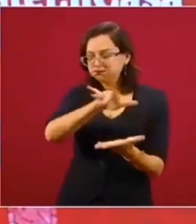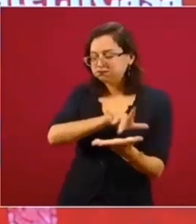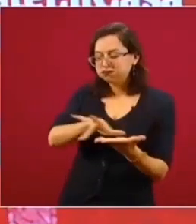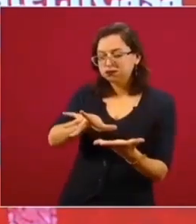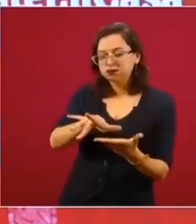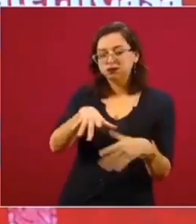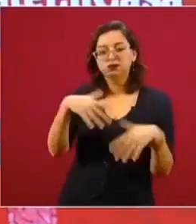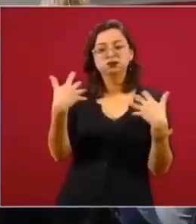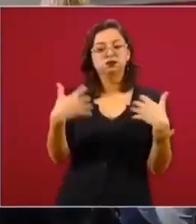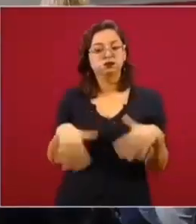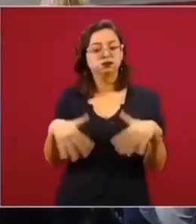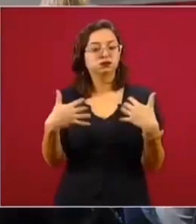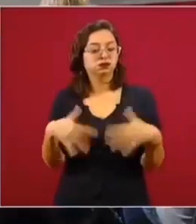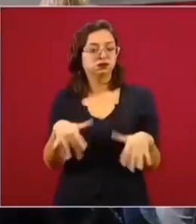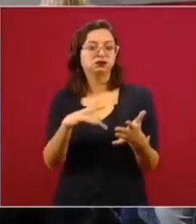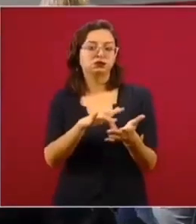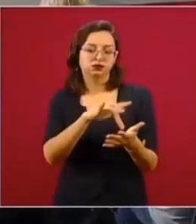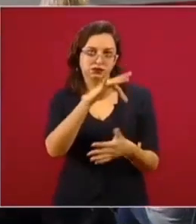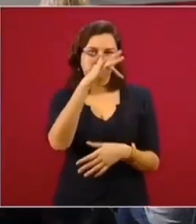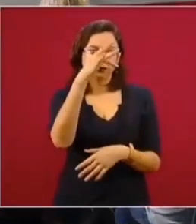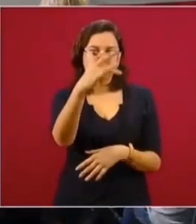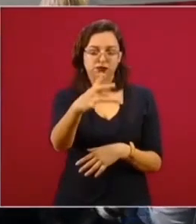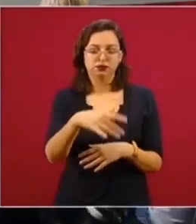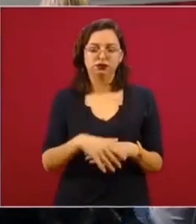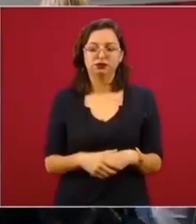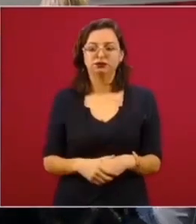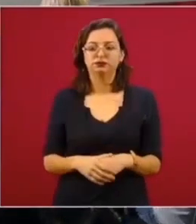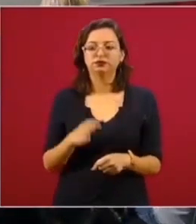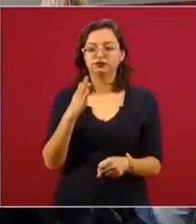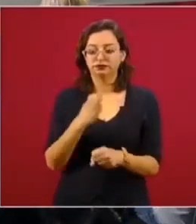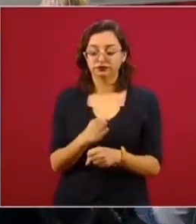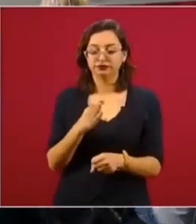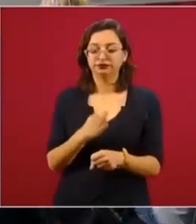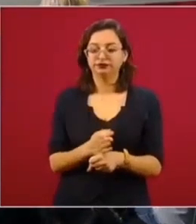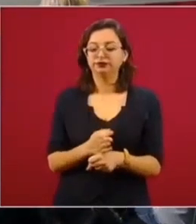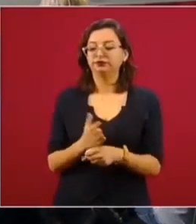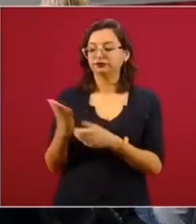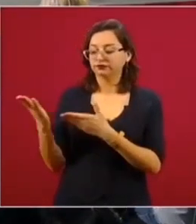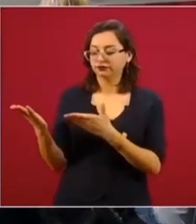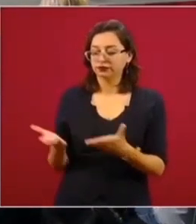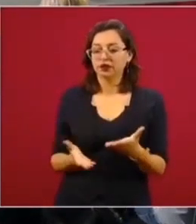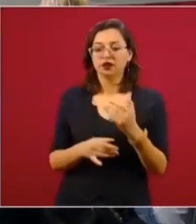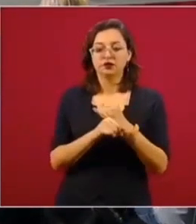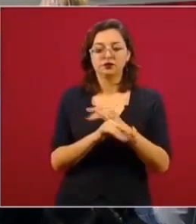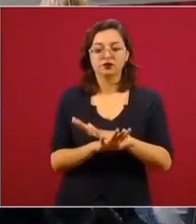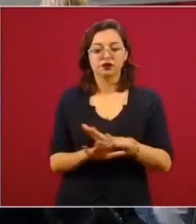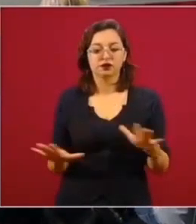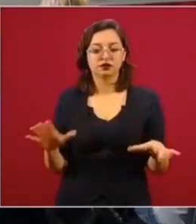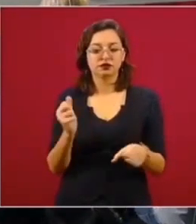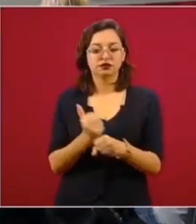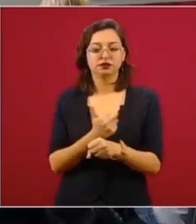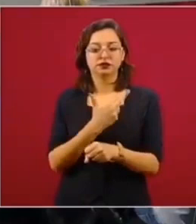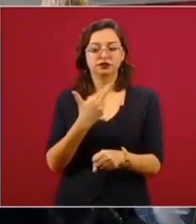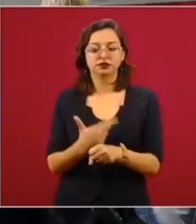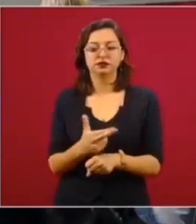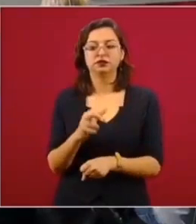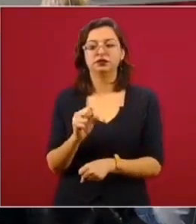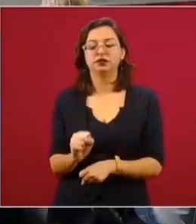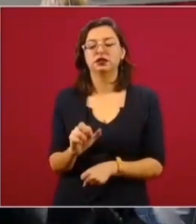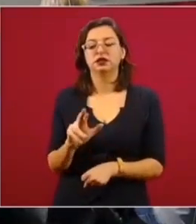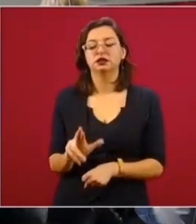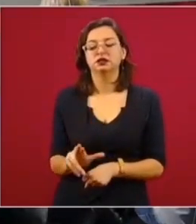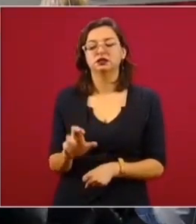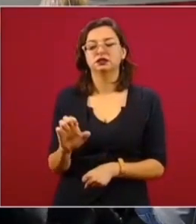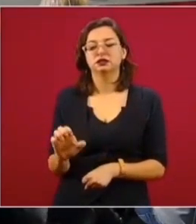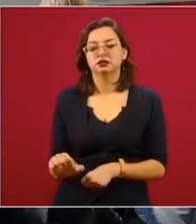precisamente, ahora lo va a informar el secretario de Relaciones Exteriores, llegan ya